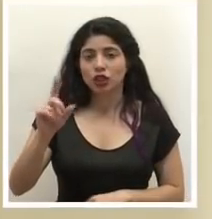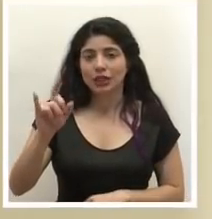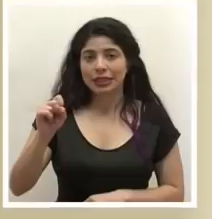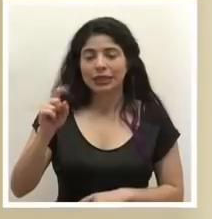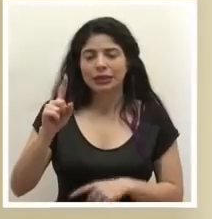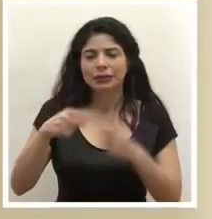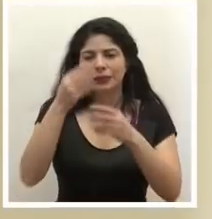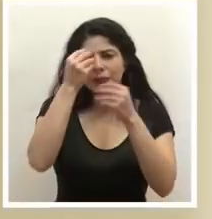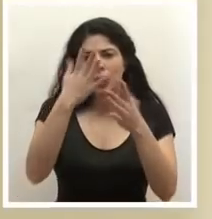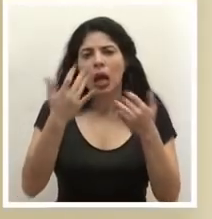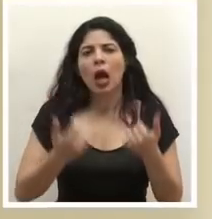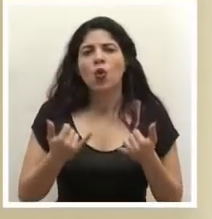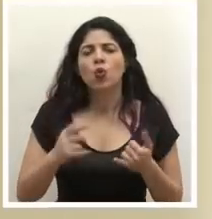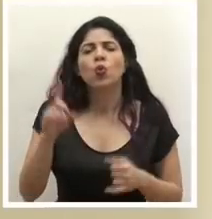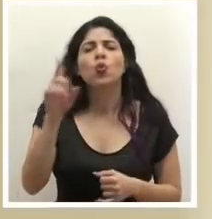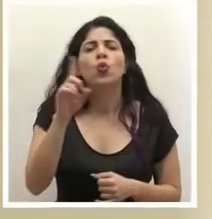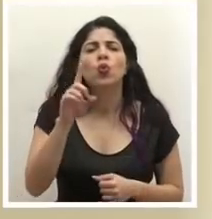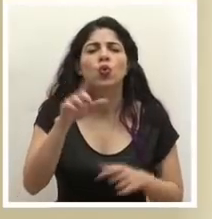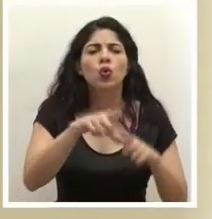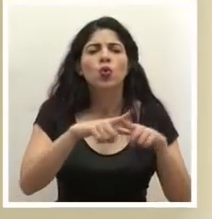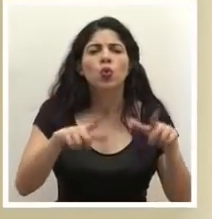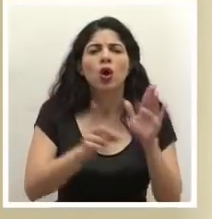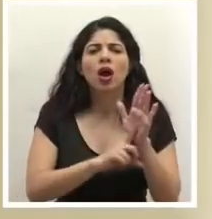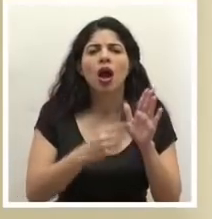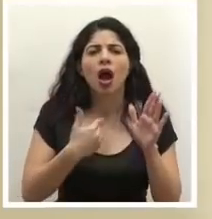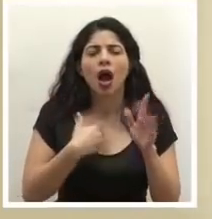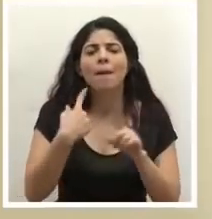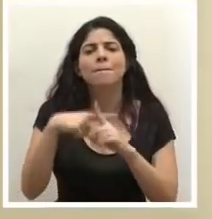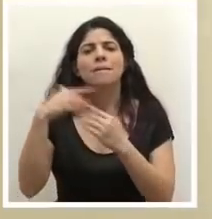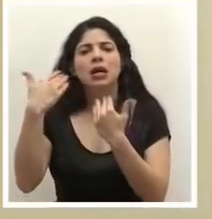actualizará las zonas en alerta y las restricciones.